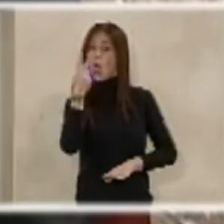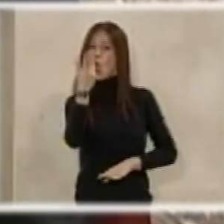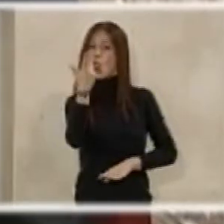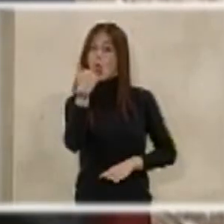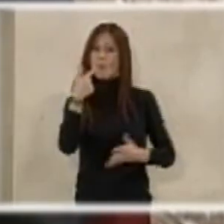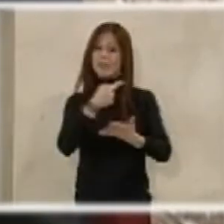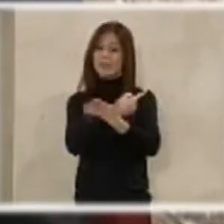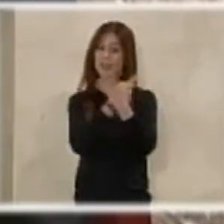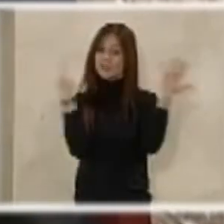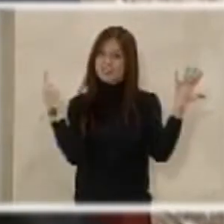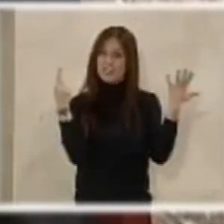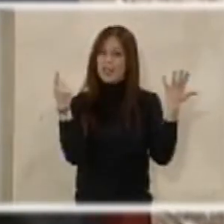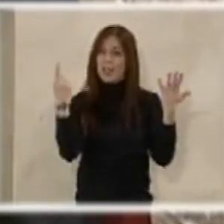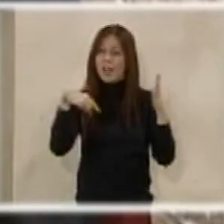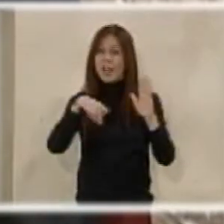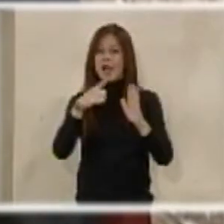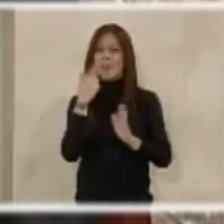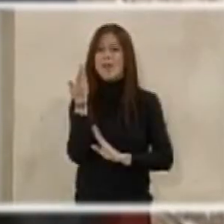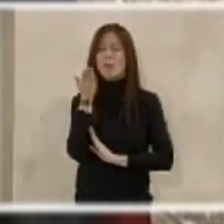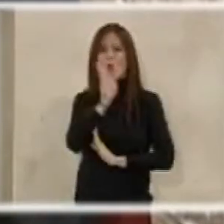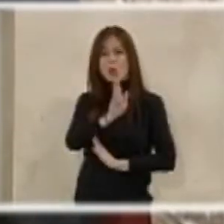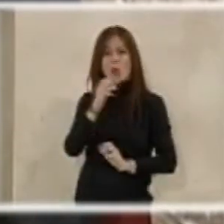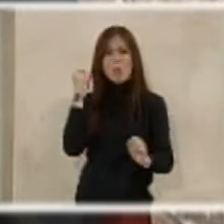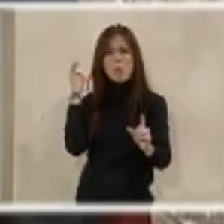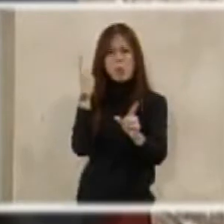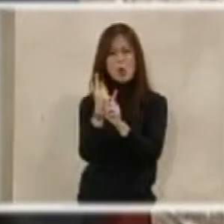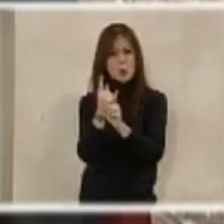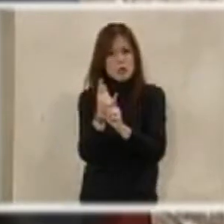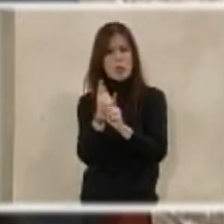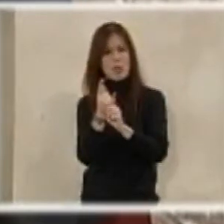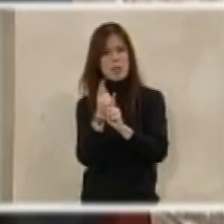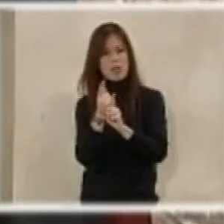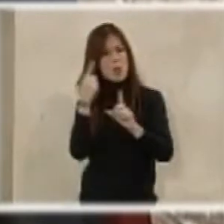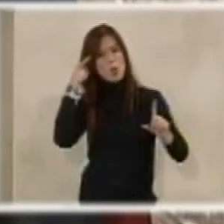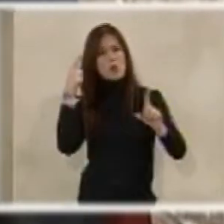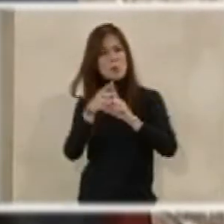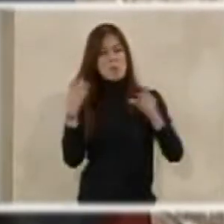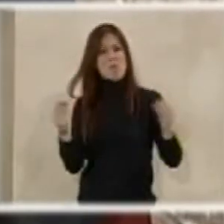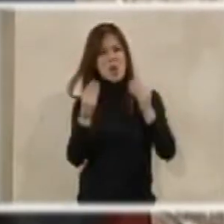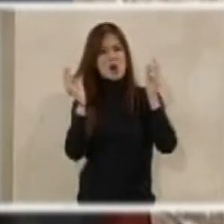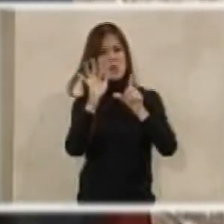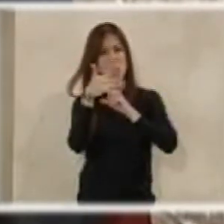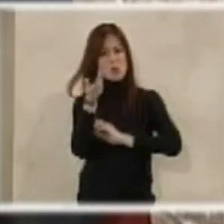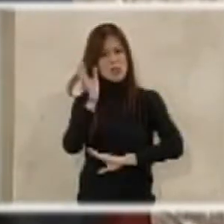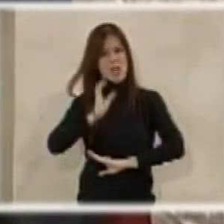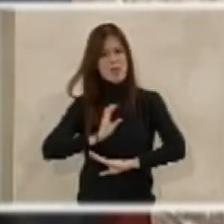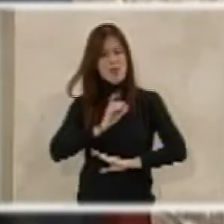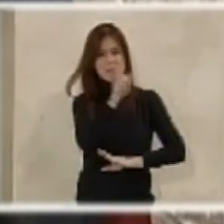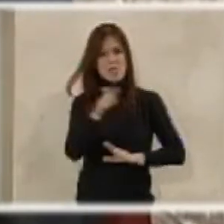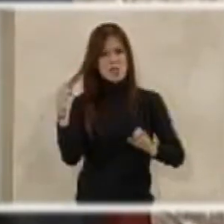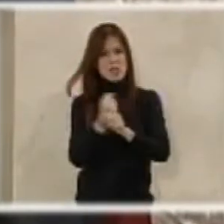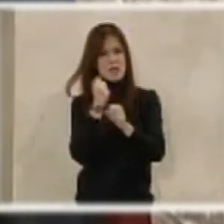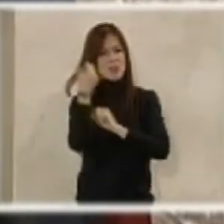perdón, rechazaron con el Partido Popular para que se pudiera ya mejorar las condiciones salariales de estos